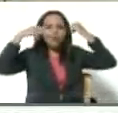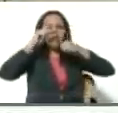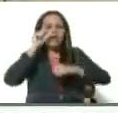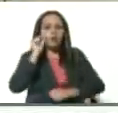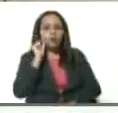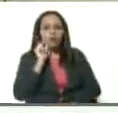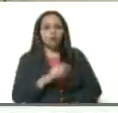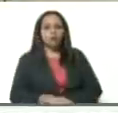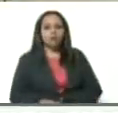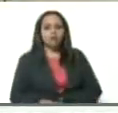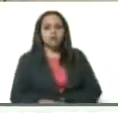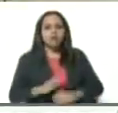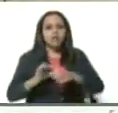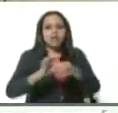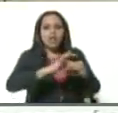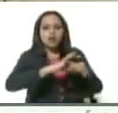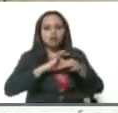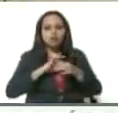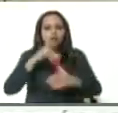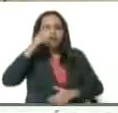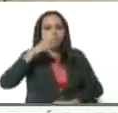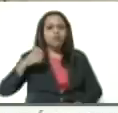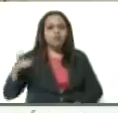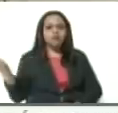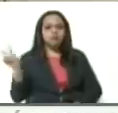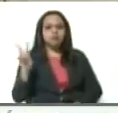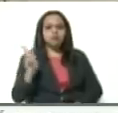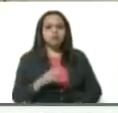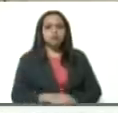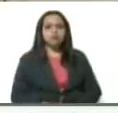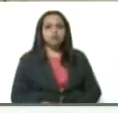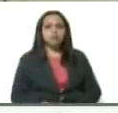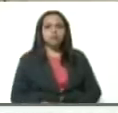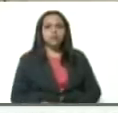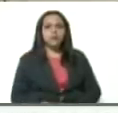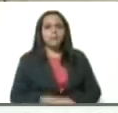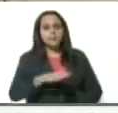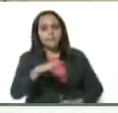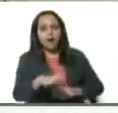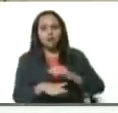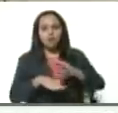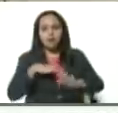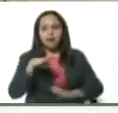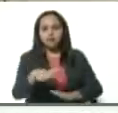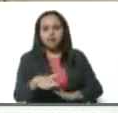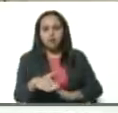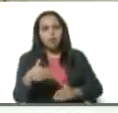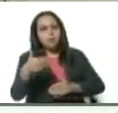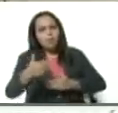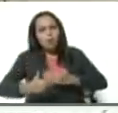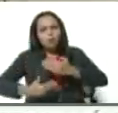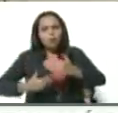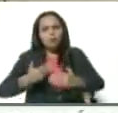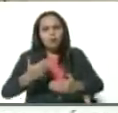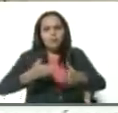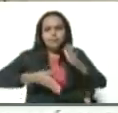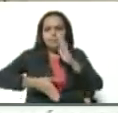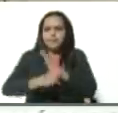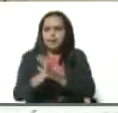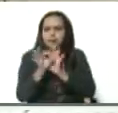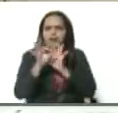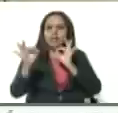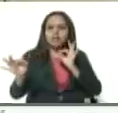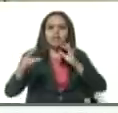Y con la unión del pueblo de Venezuela, paso a paso, poco a poco, vamos lejos.